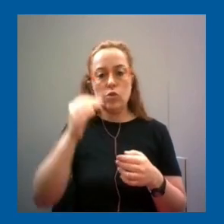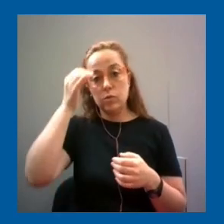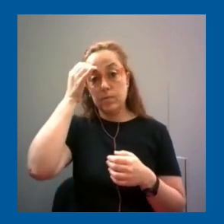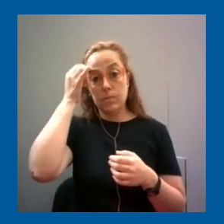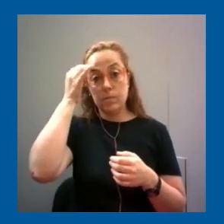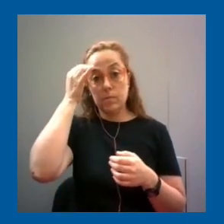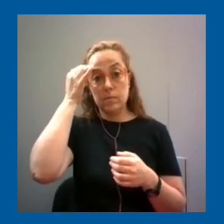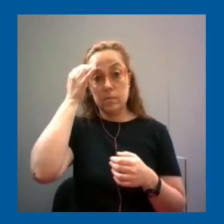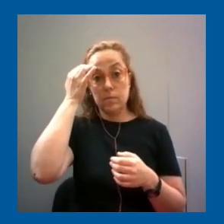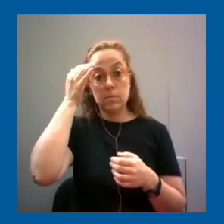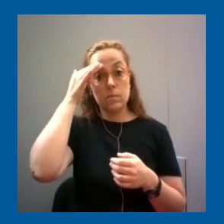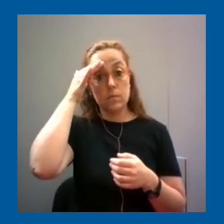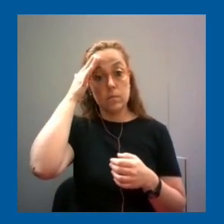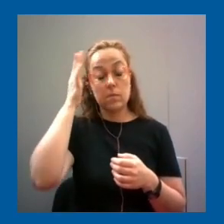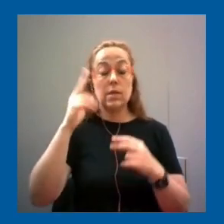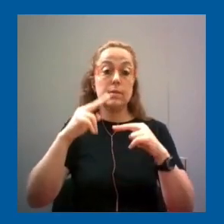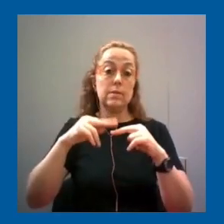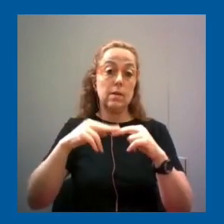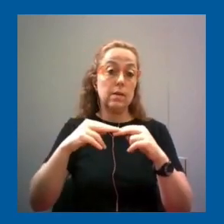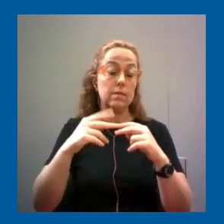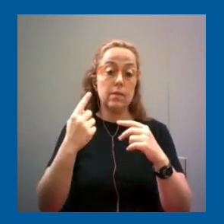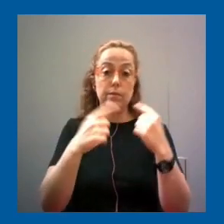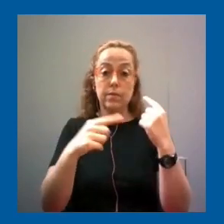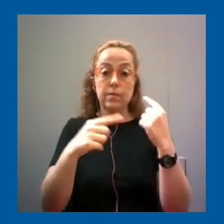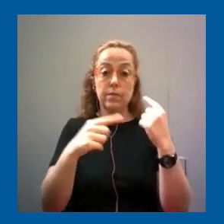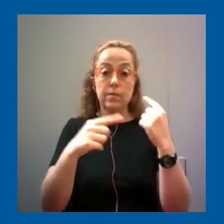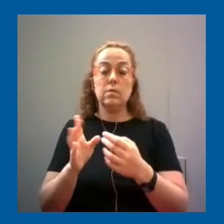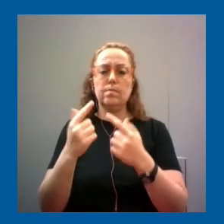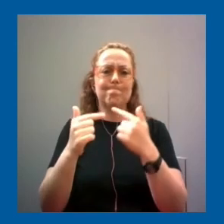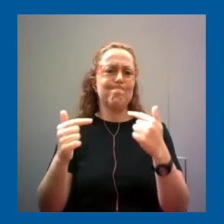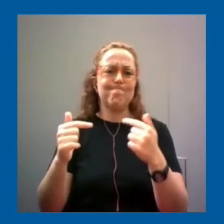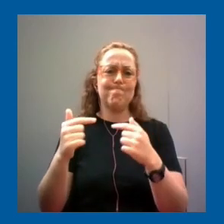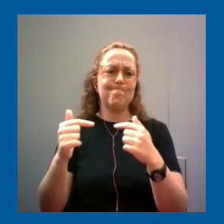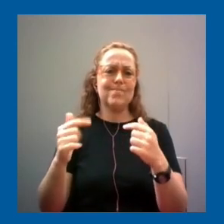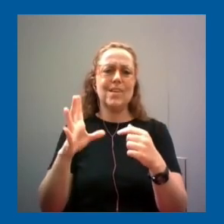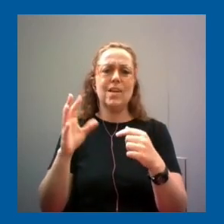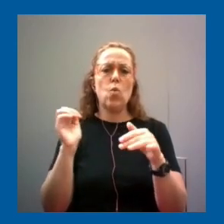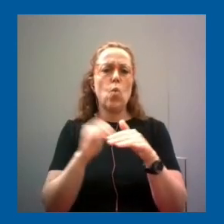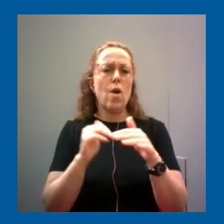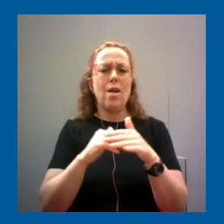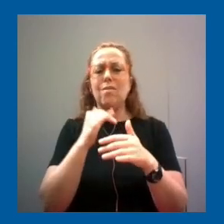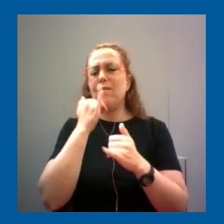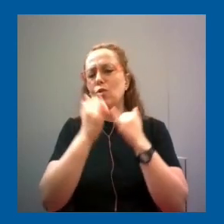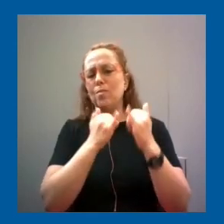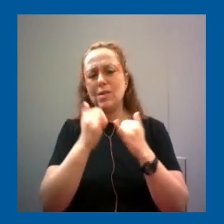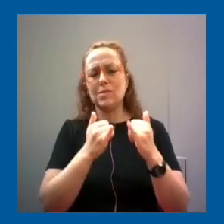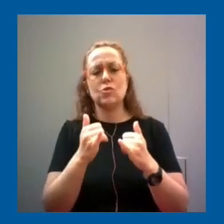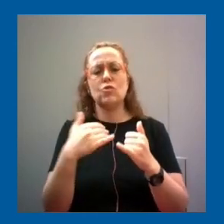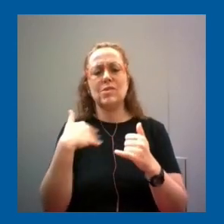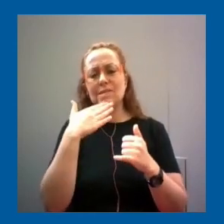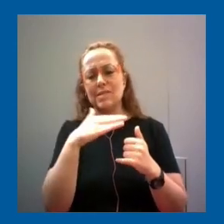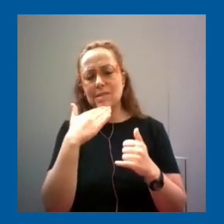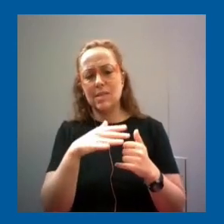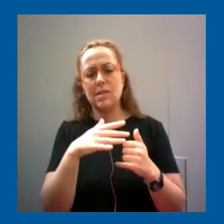con el Internet de las cosas, todos los dispositivos guardan mucha información. Cuanto más entendamos los dispositivos y cómo